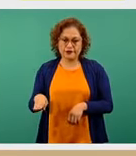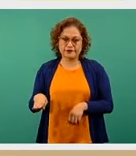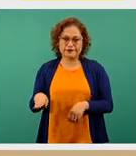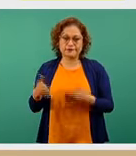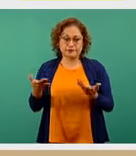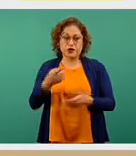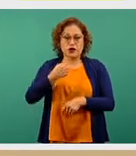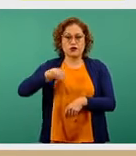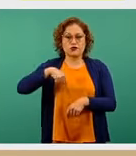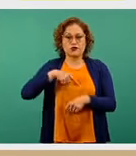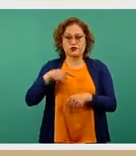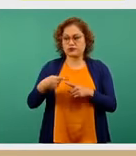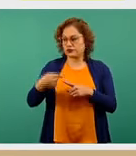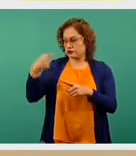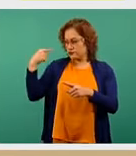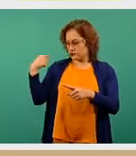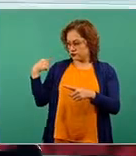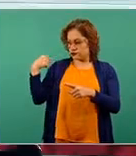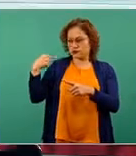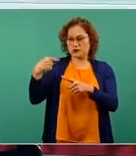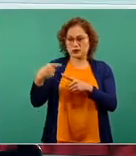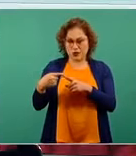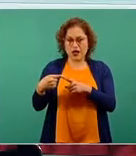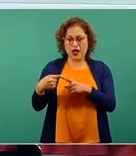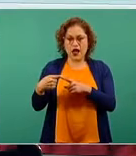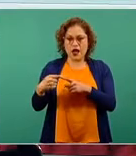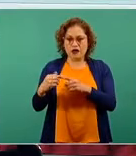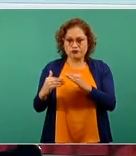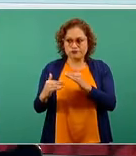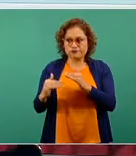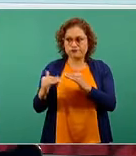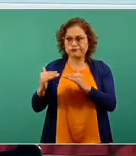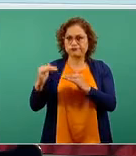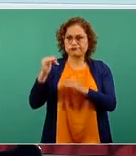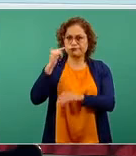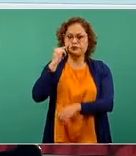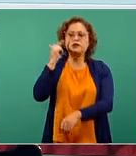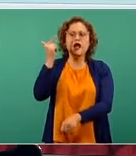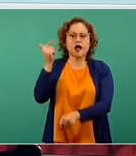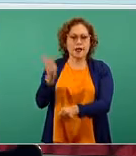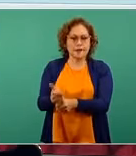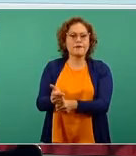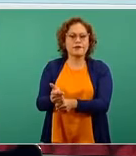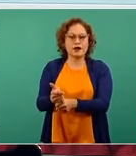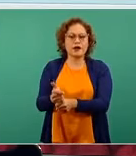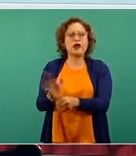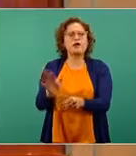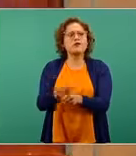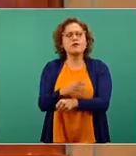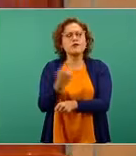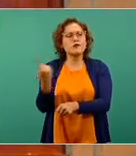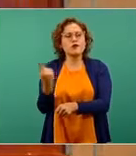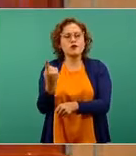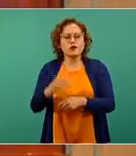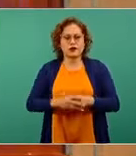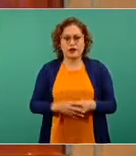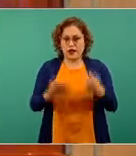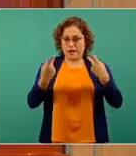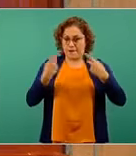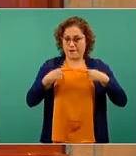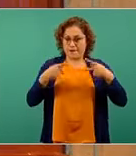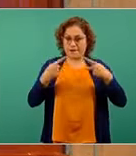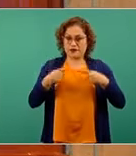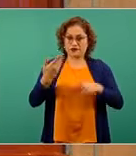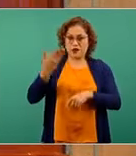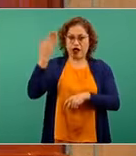incrementó, cómo tuvo una subida, una tendencia ascendente y esto fue precisamente porque el grupo total de personas que tenían